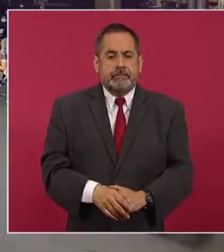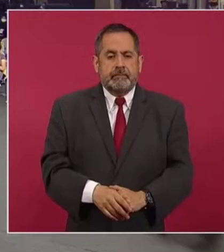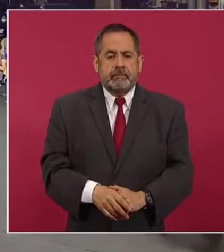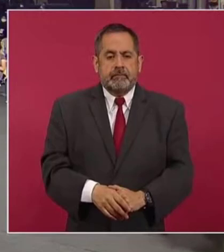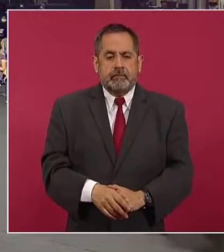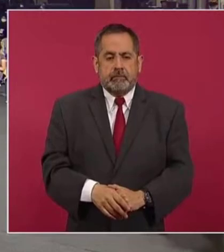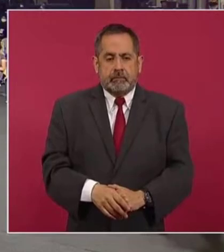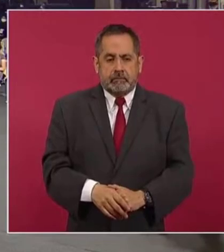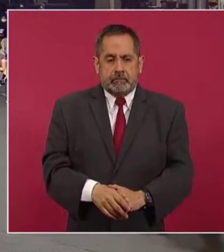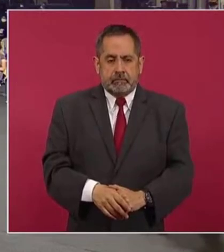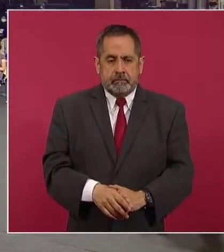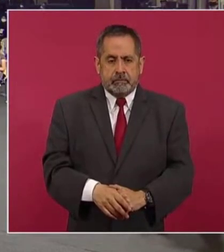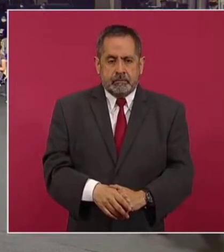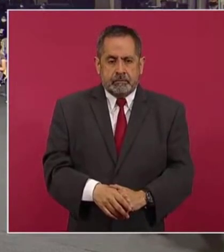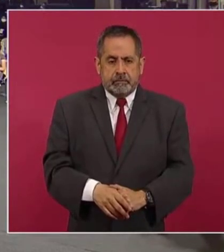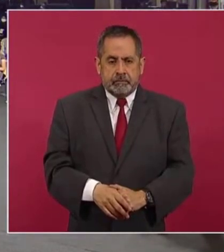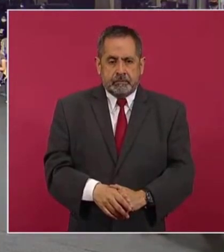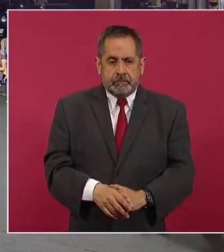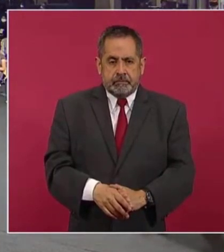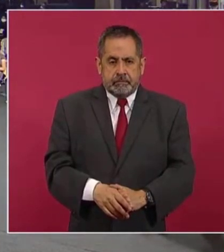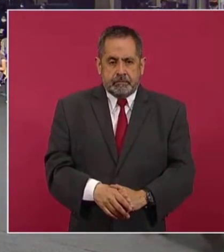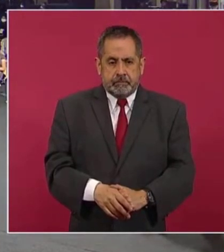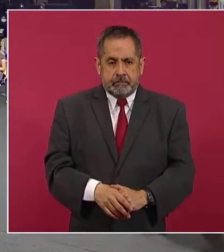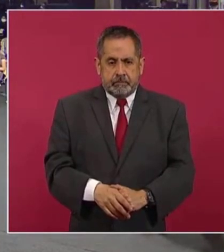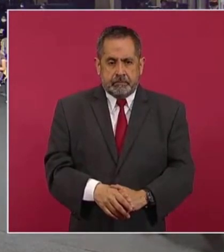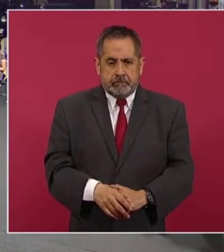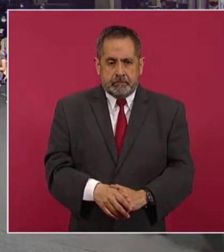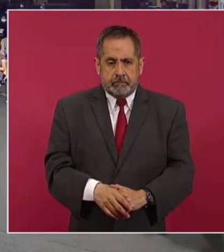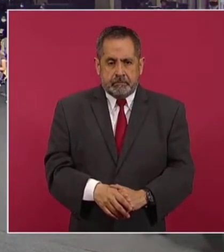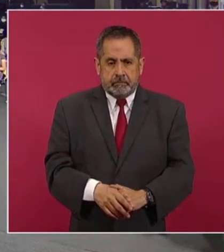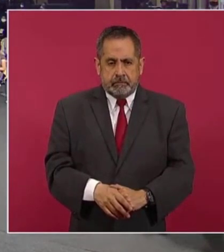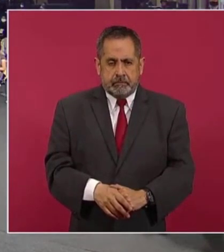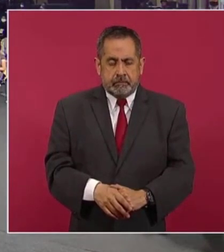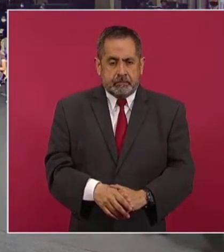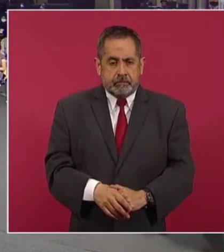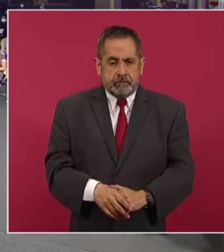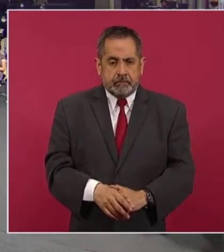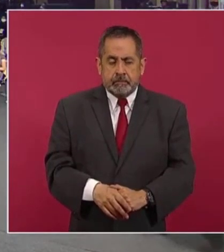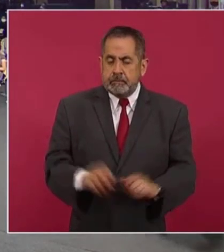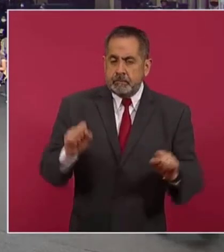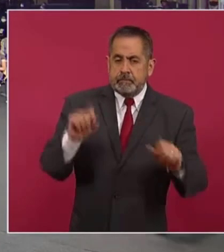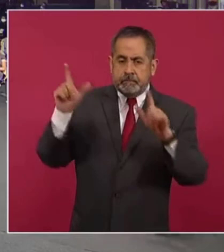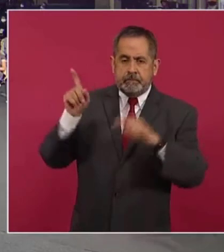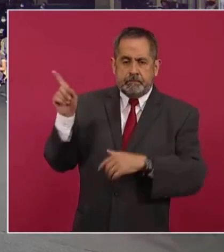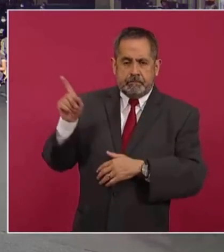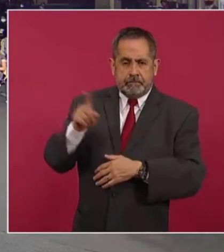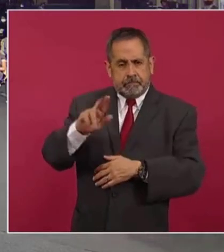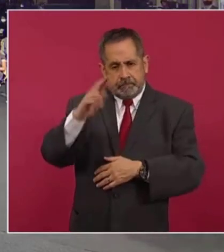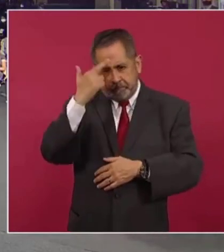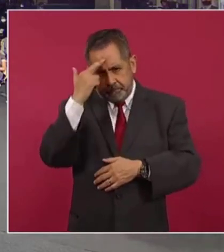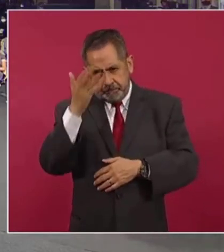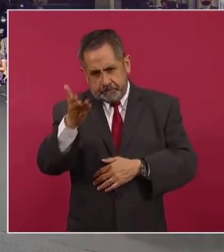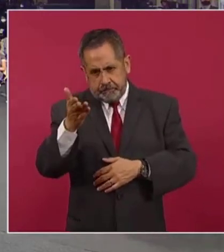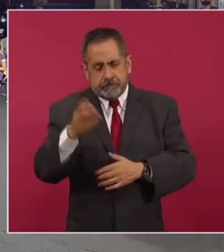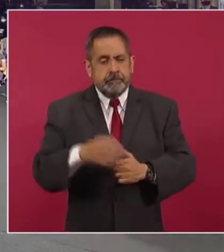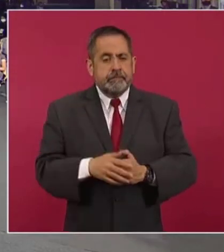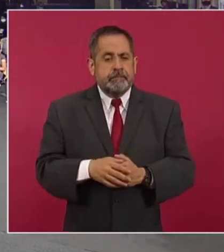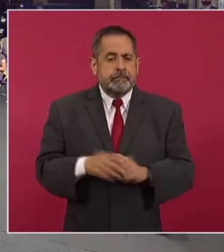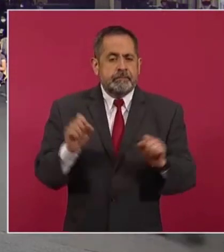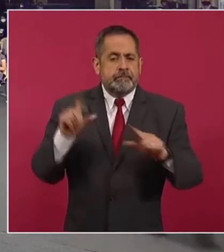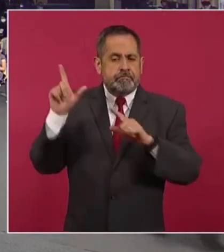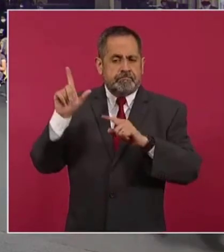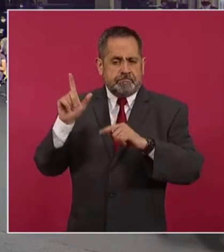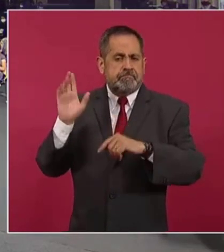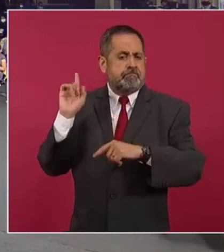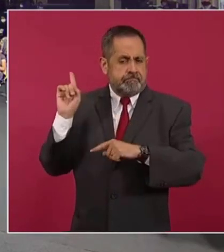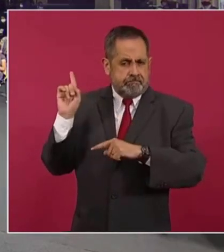Tenemos aquí exactamente esta imagen. Recordarán que esta imagen la hemos